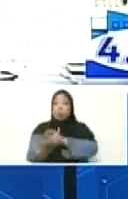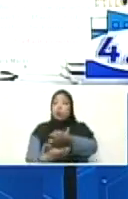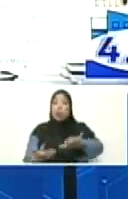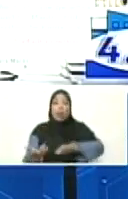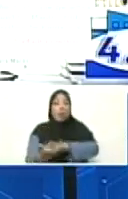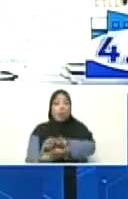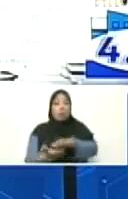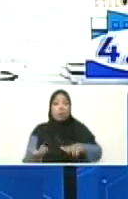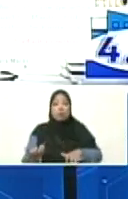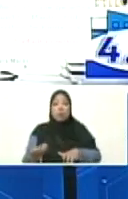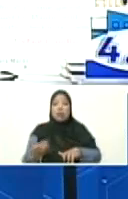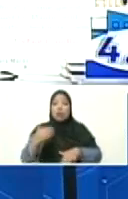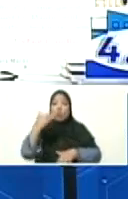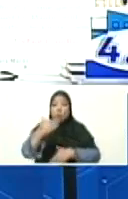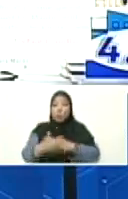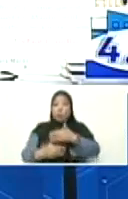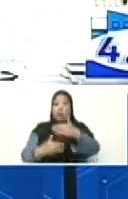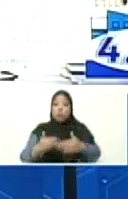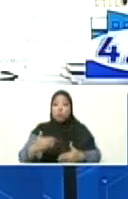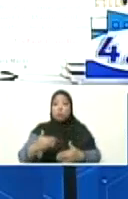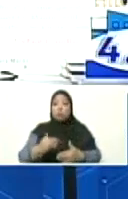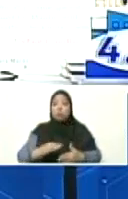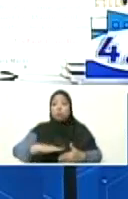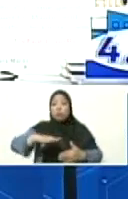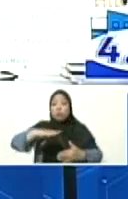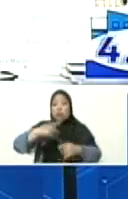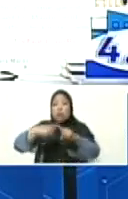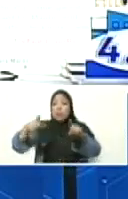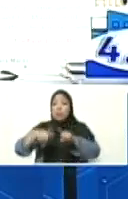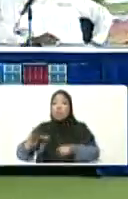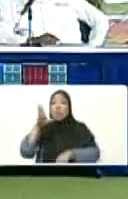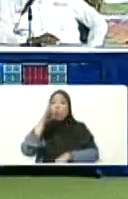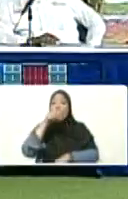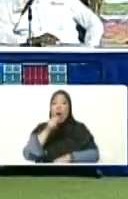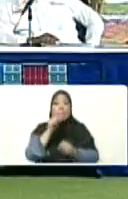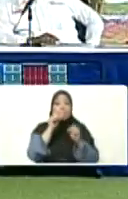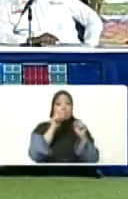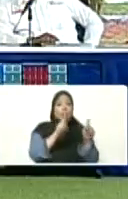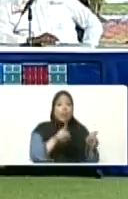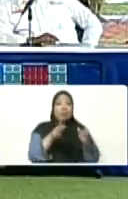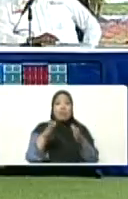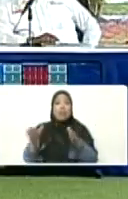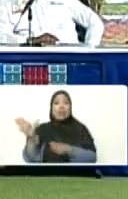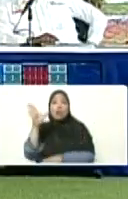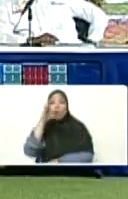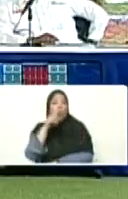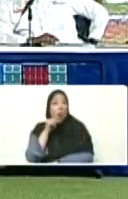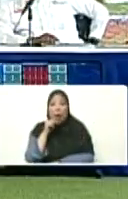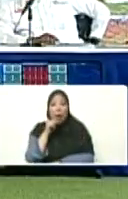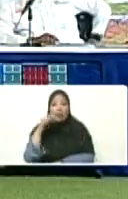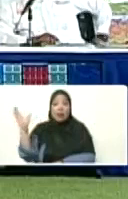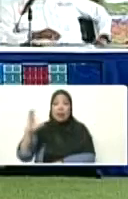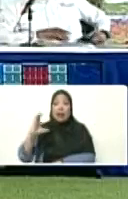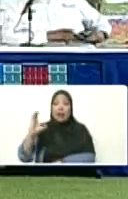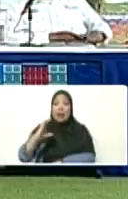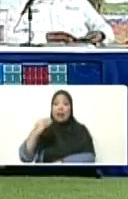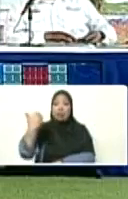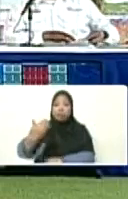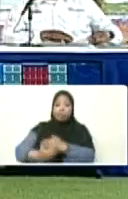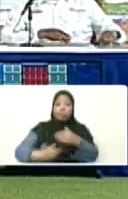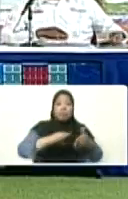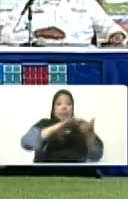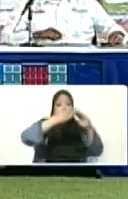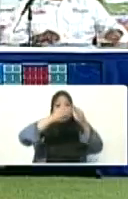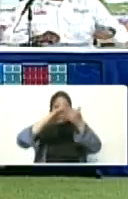ciudades, de manera caótica, a lo loco, para que nos entendamos. Caracas creció a lo loco